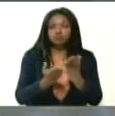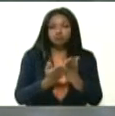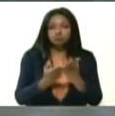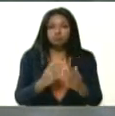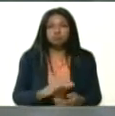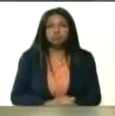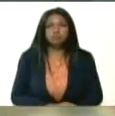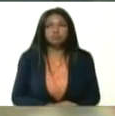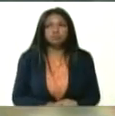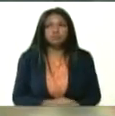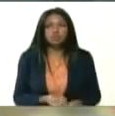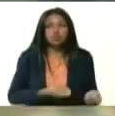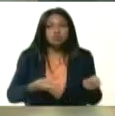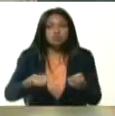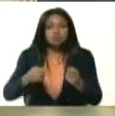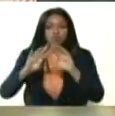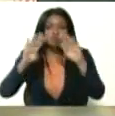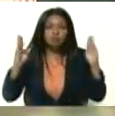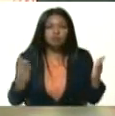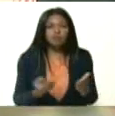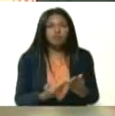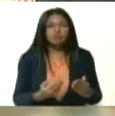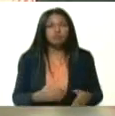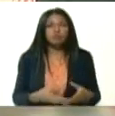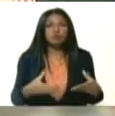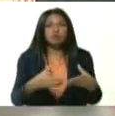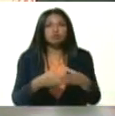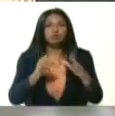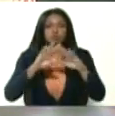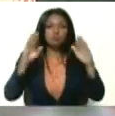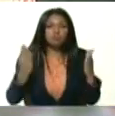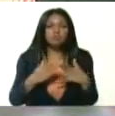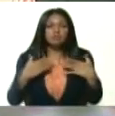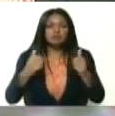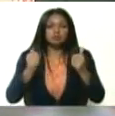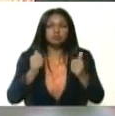en coordinación con el mundo, con la Organización Mundial de la Salud,